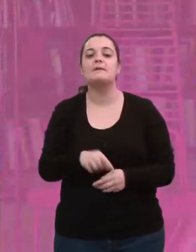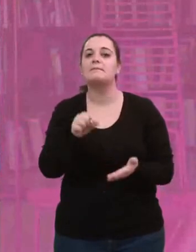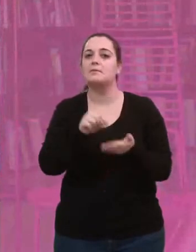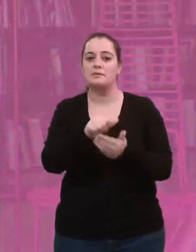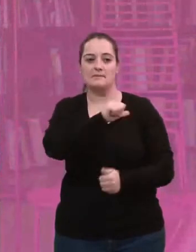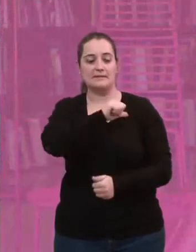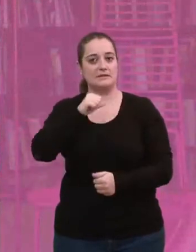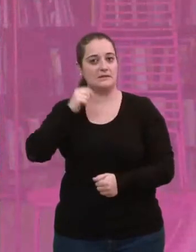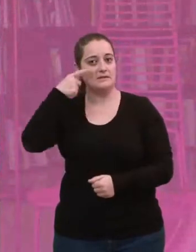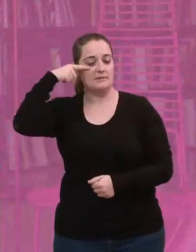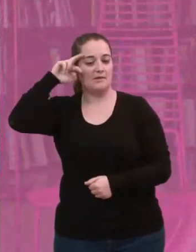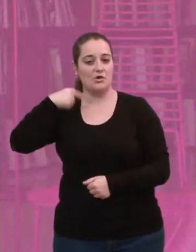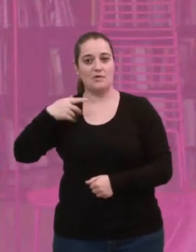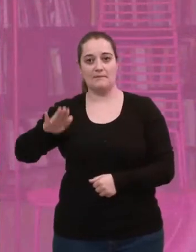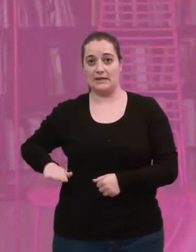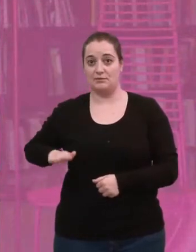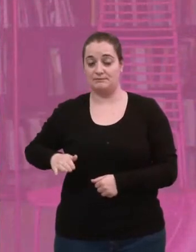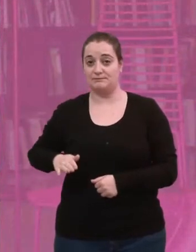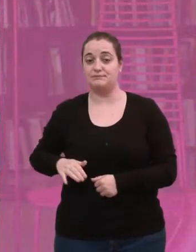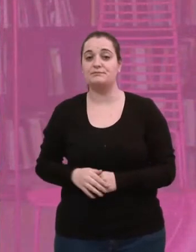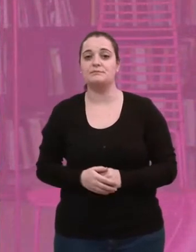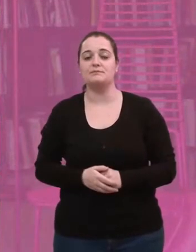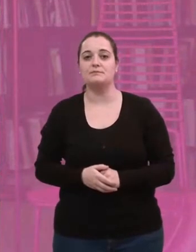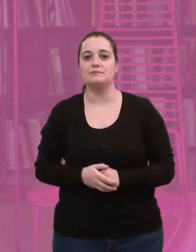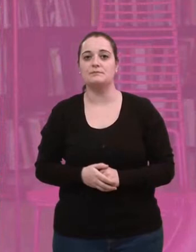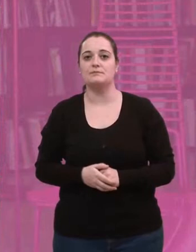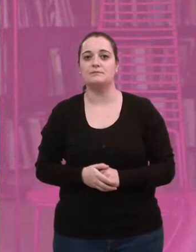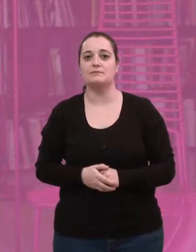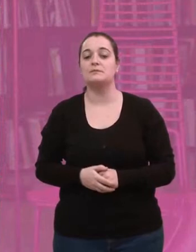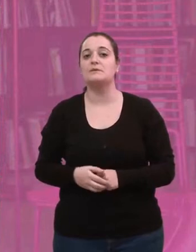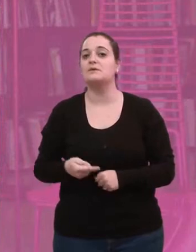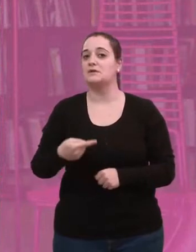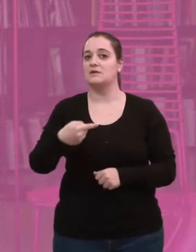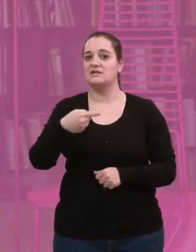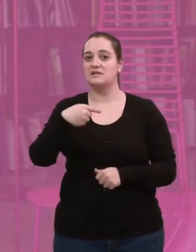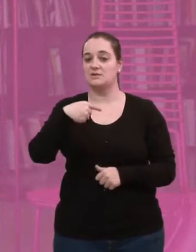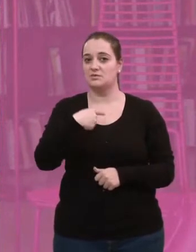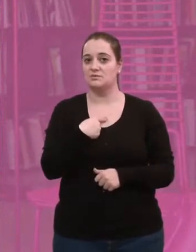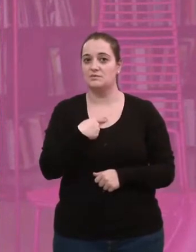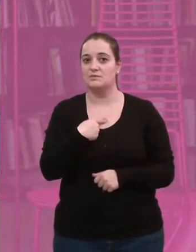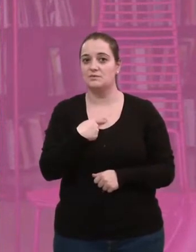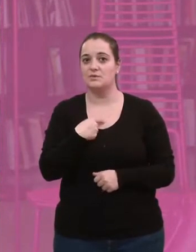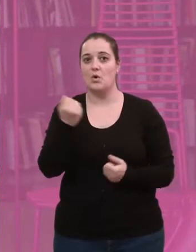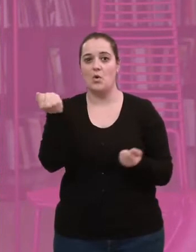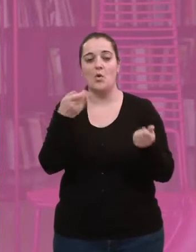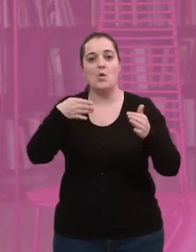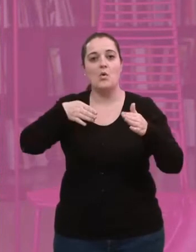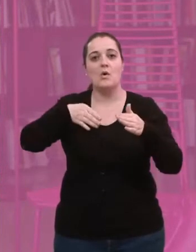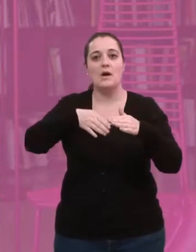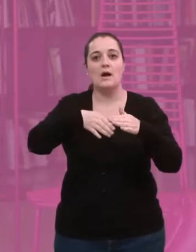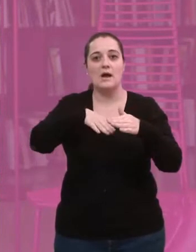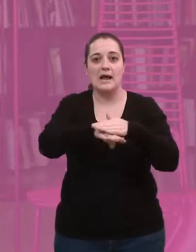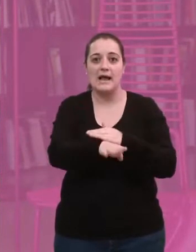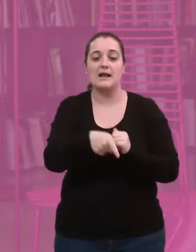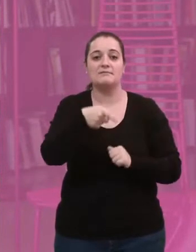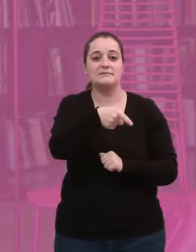punto un poco personal, yo tuve una experiencia de pequeño en la que me metí en